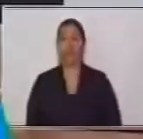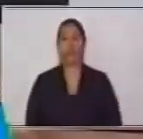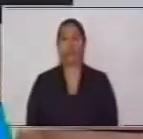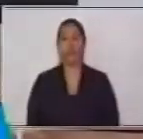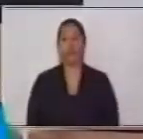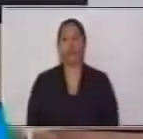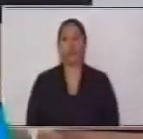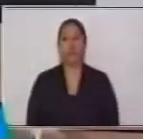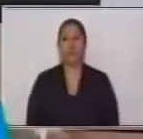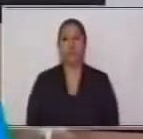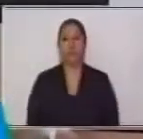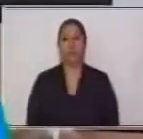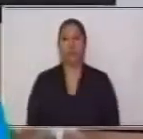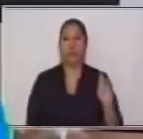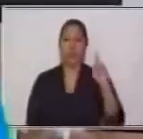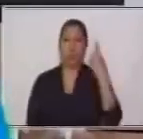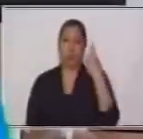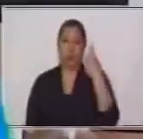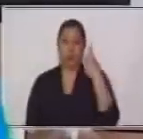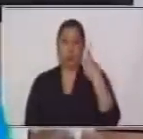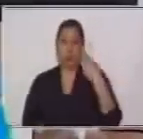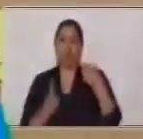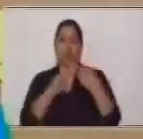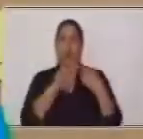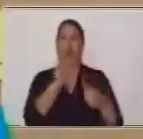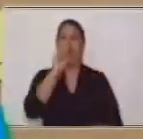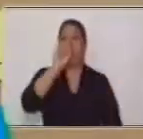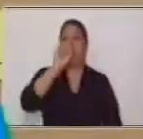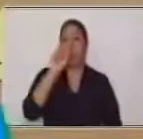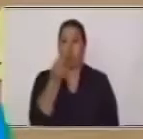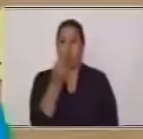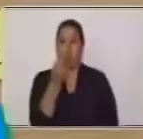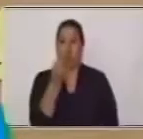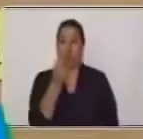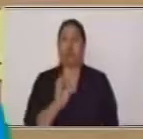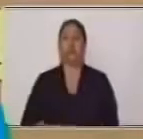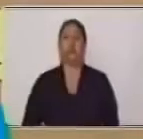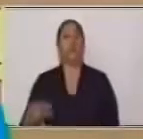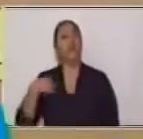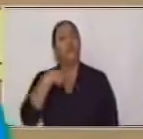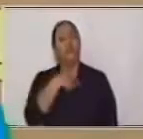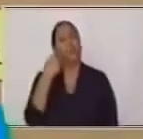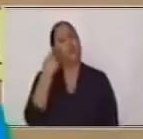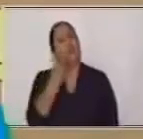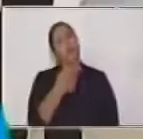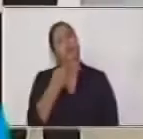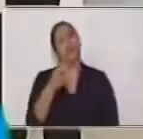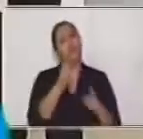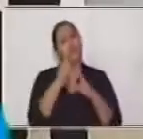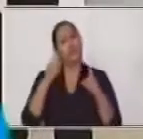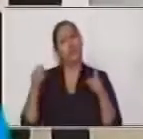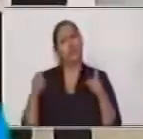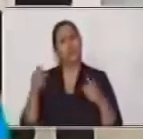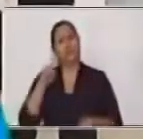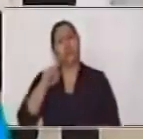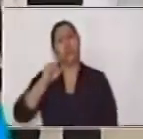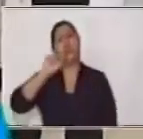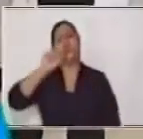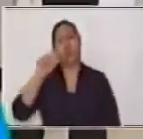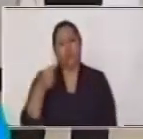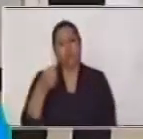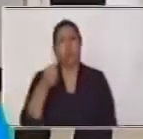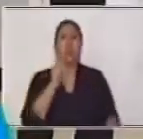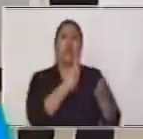de ellos, uno de los signos es la coma. Vamos a observar este signo en